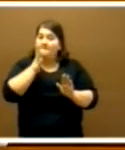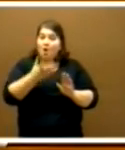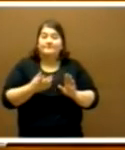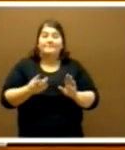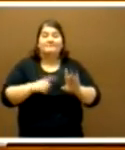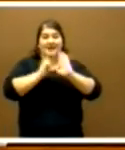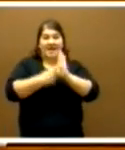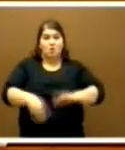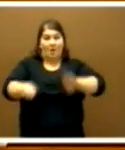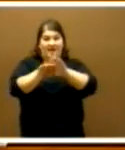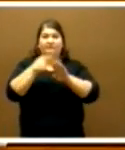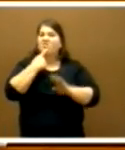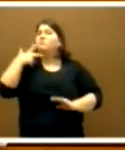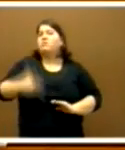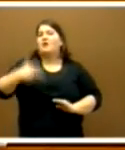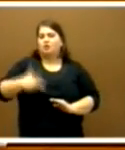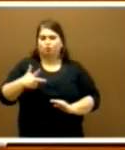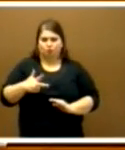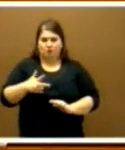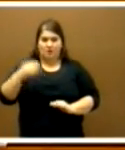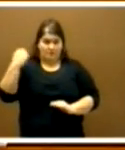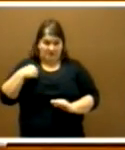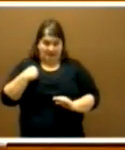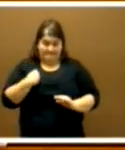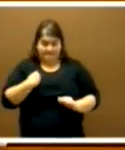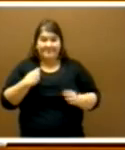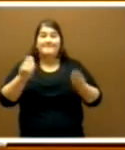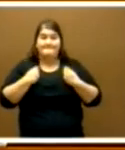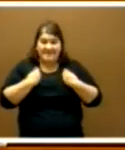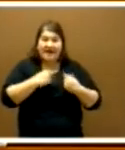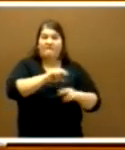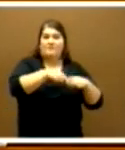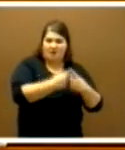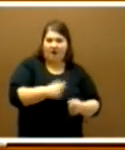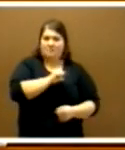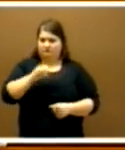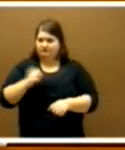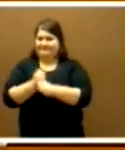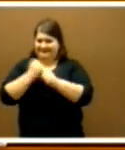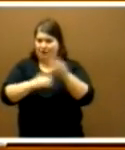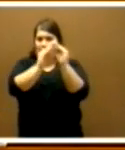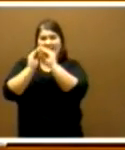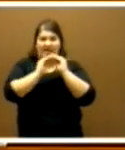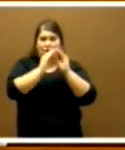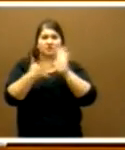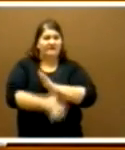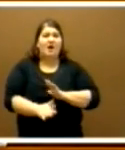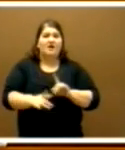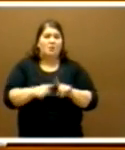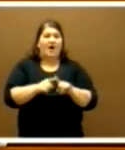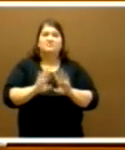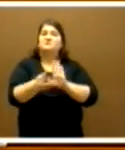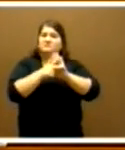igualdad lo reconoce como un derecho, la conciliación de la vida familiar y laboral y personal. Está dentro del pacto también la ley de igualdad,